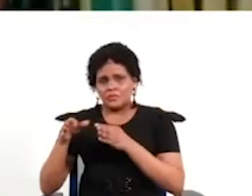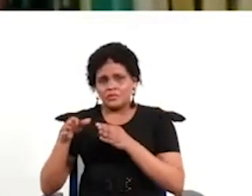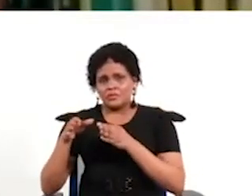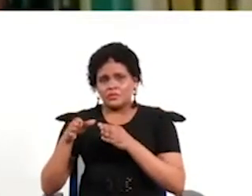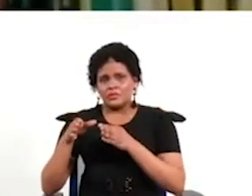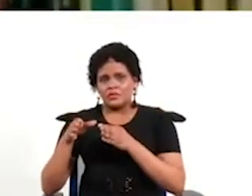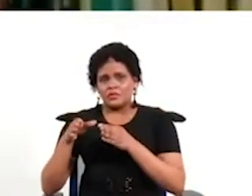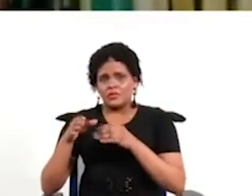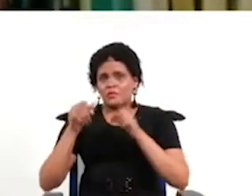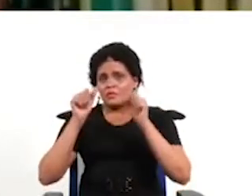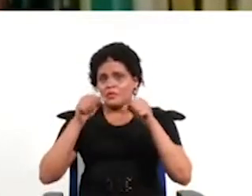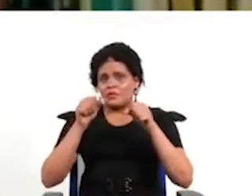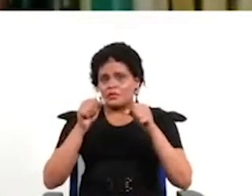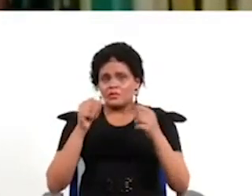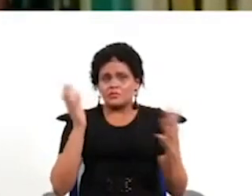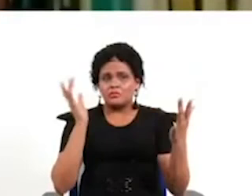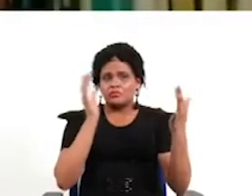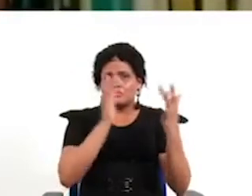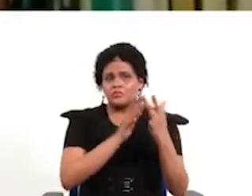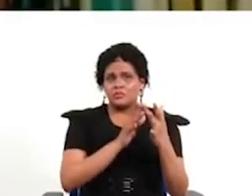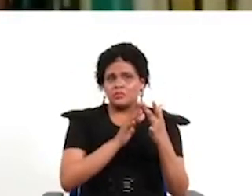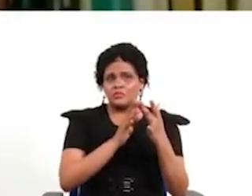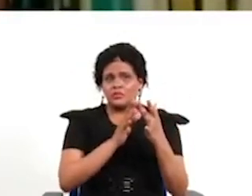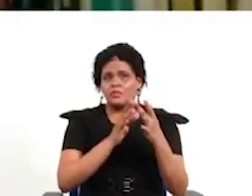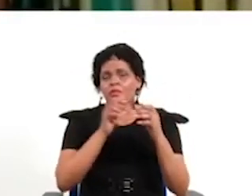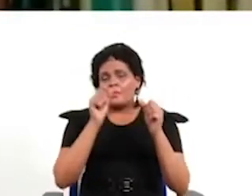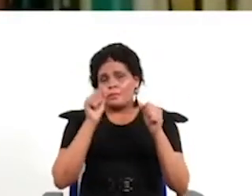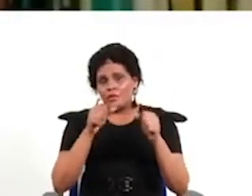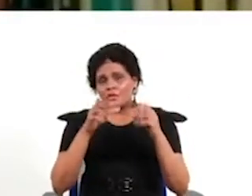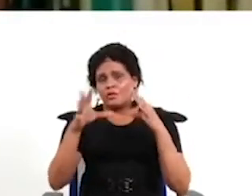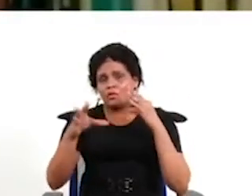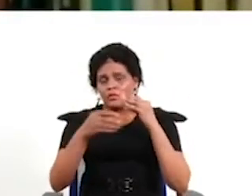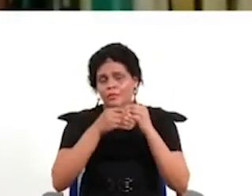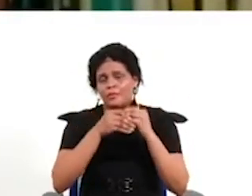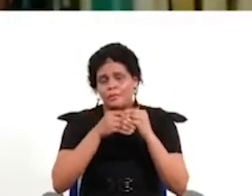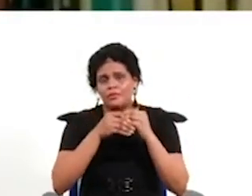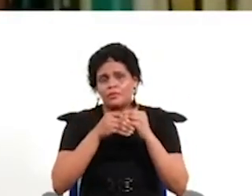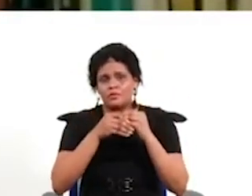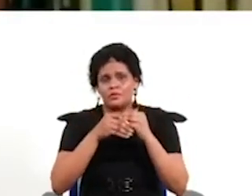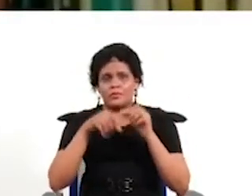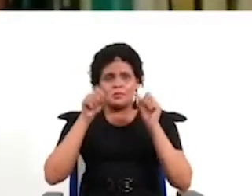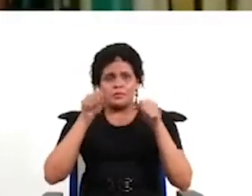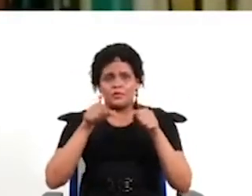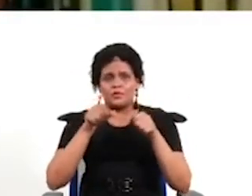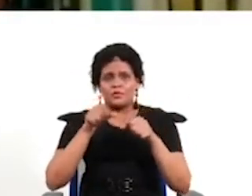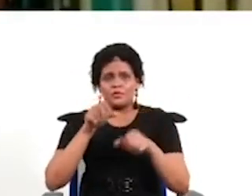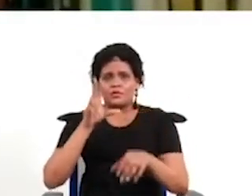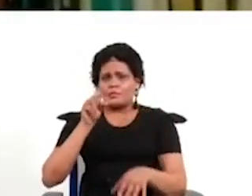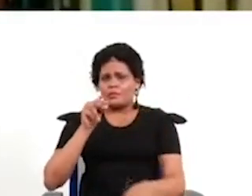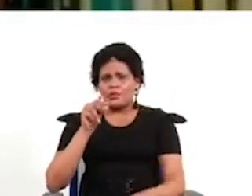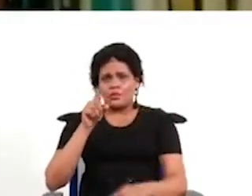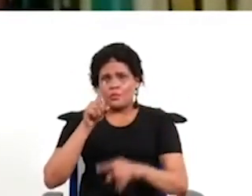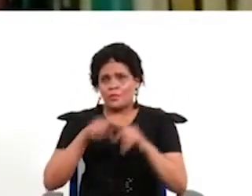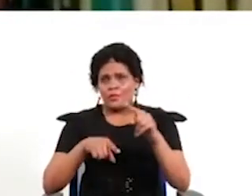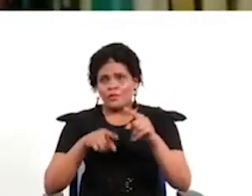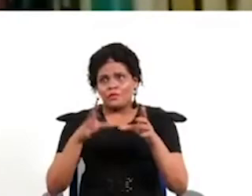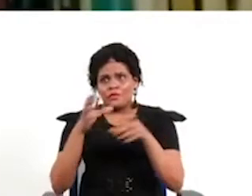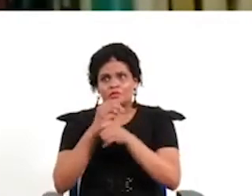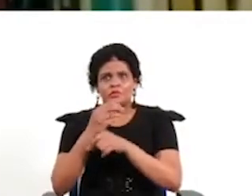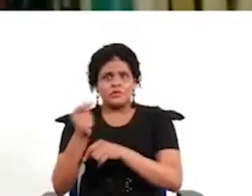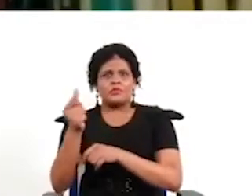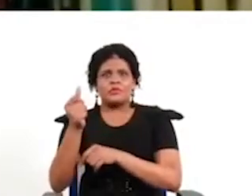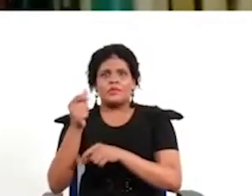una temporalidad predefinida donde hay que contemplar lo mínimo pero también lo máximo no puede ser tanto tampoco y también una